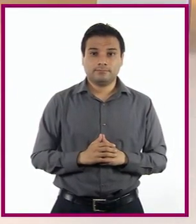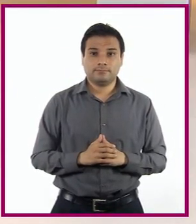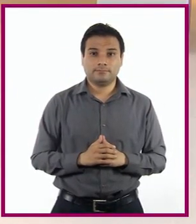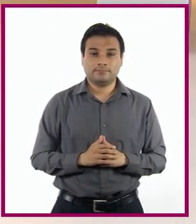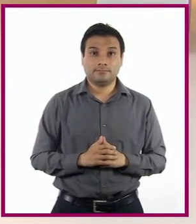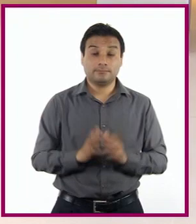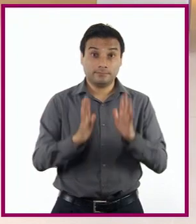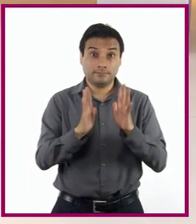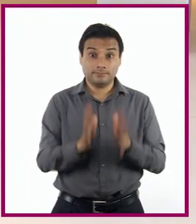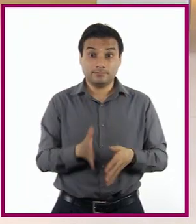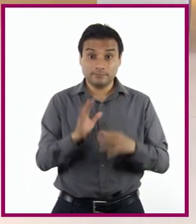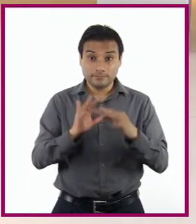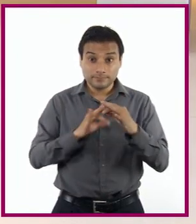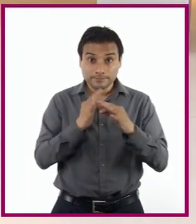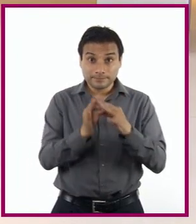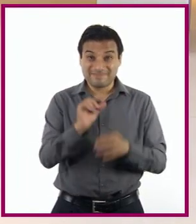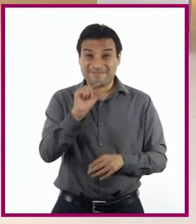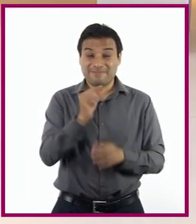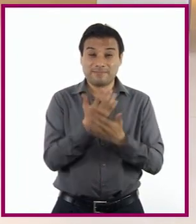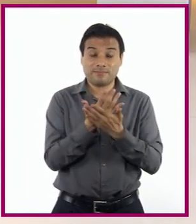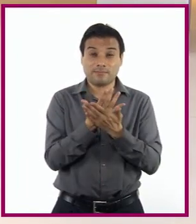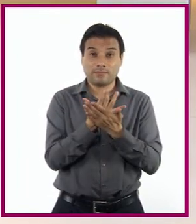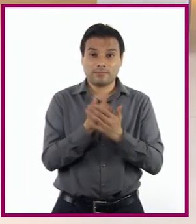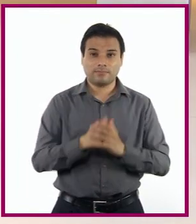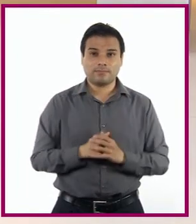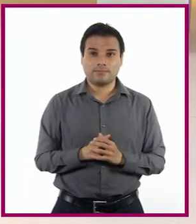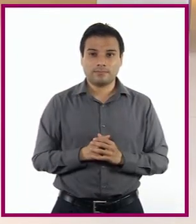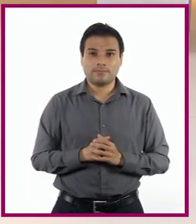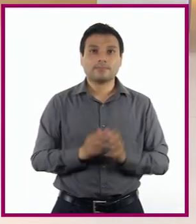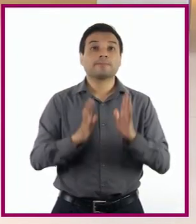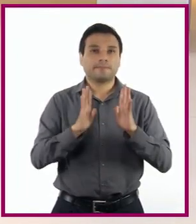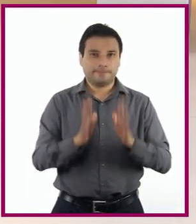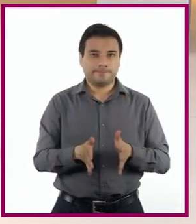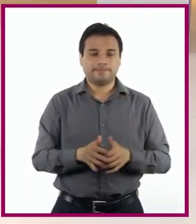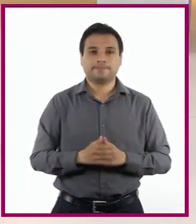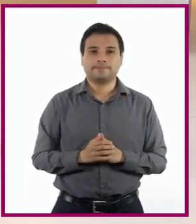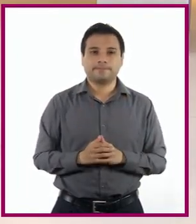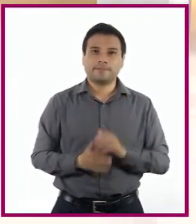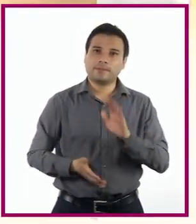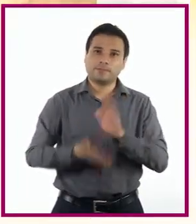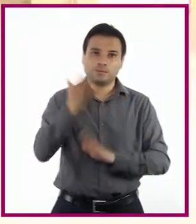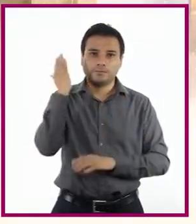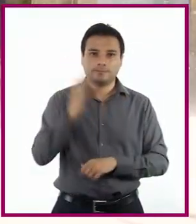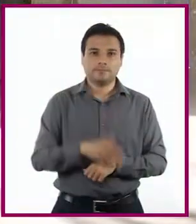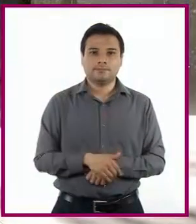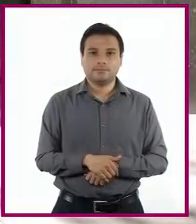¿Lista? Un momento, un momento Lista Vámonos